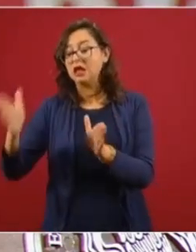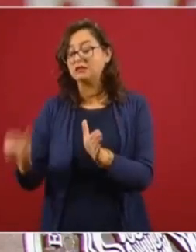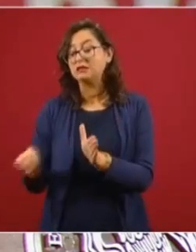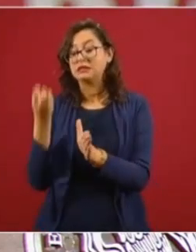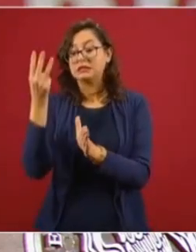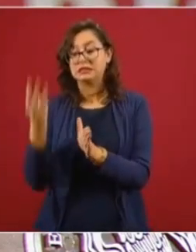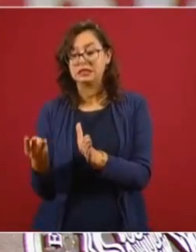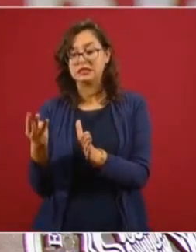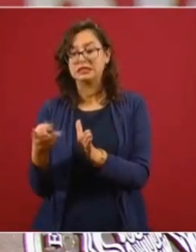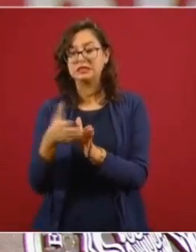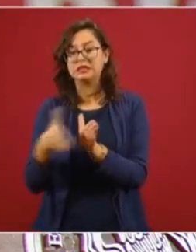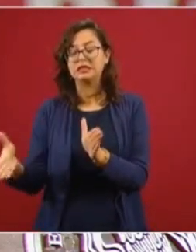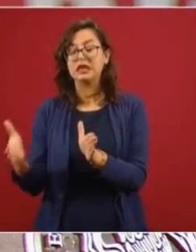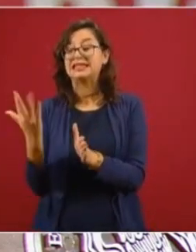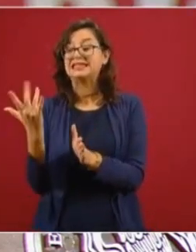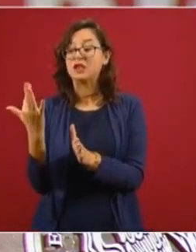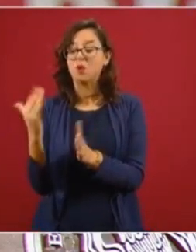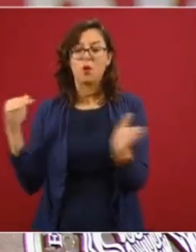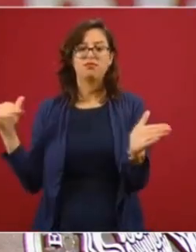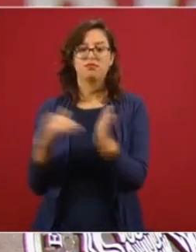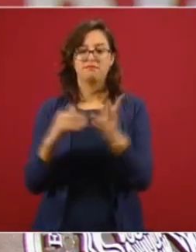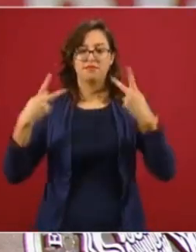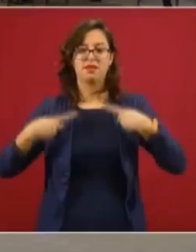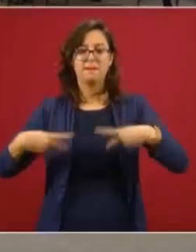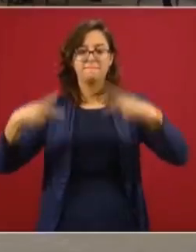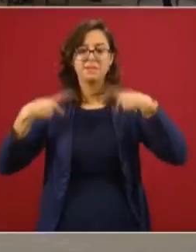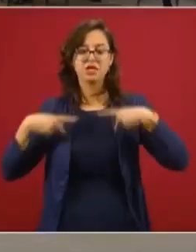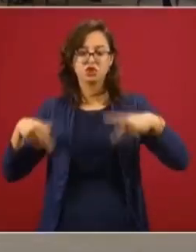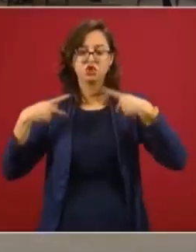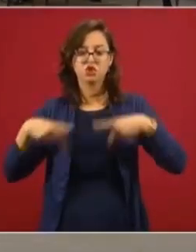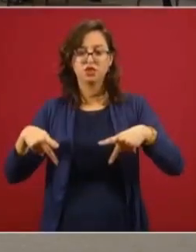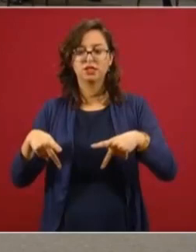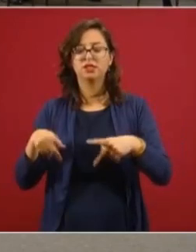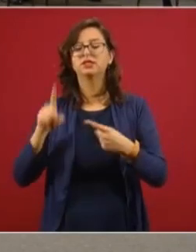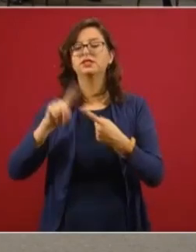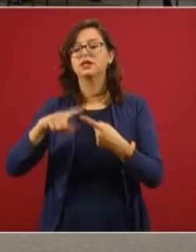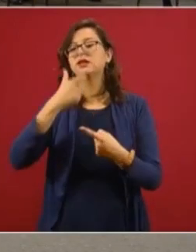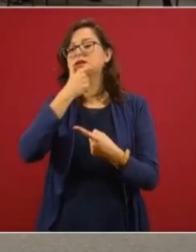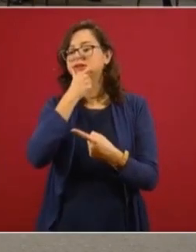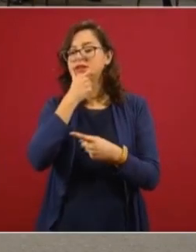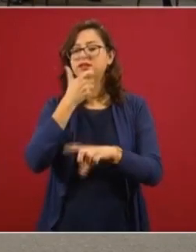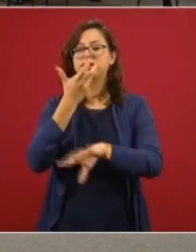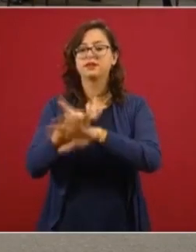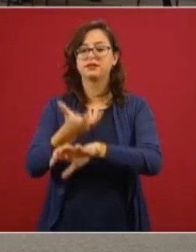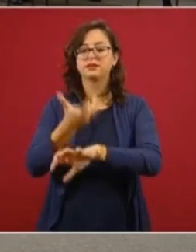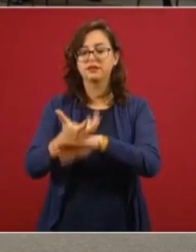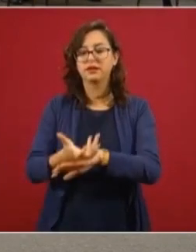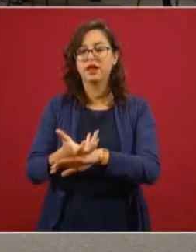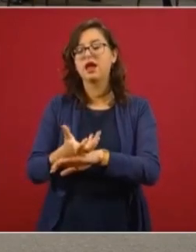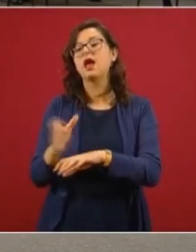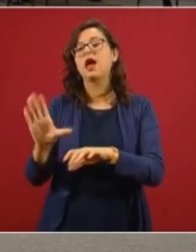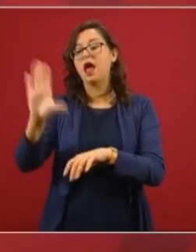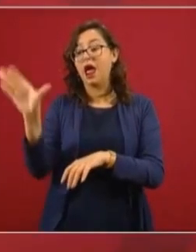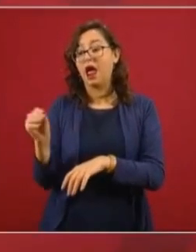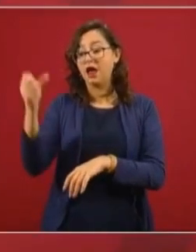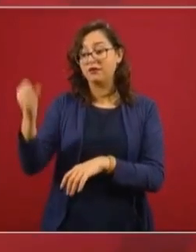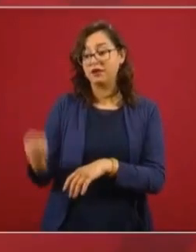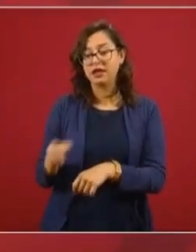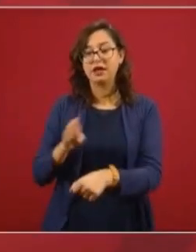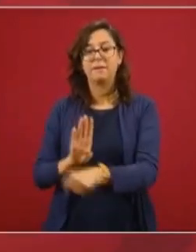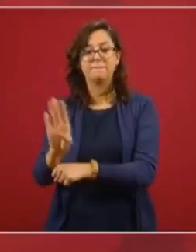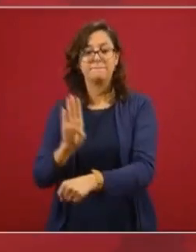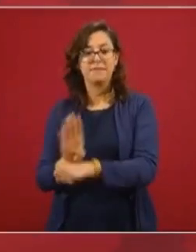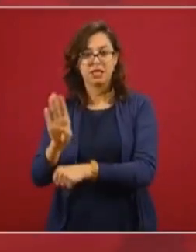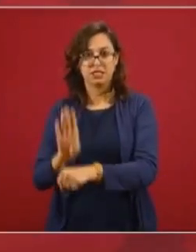50.000 personas en Inglaterra, Estados Unidos, Suráfrica y Brasil.